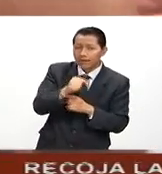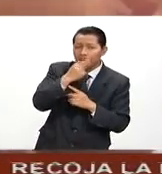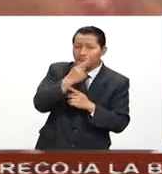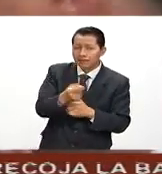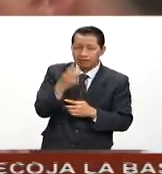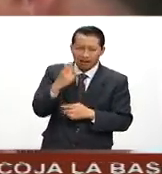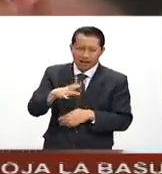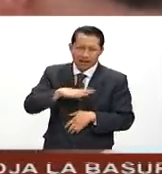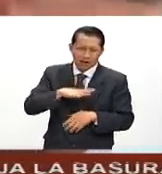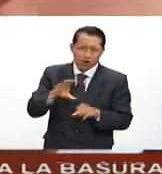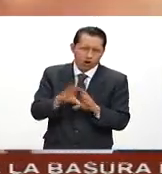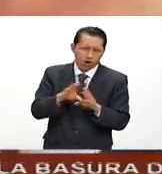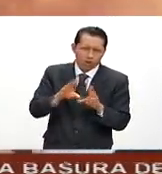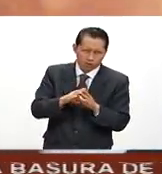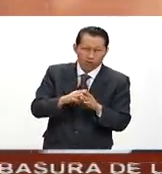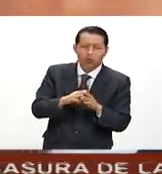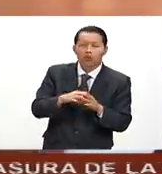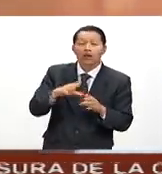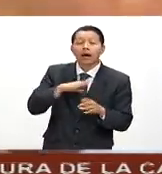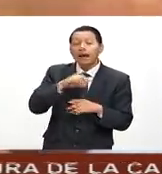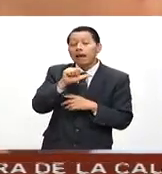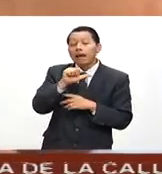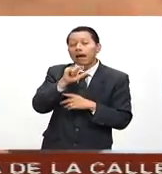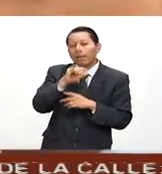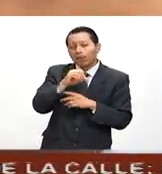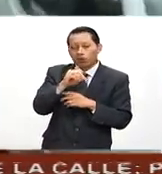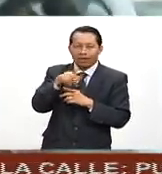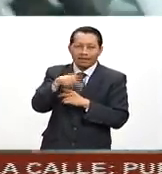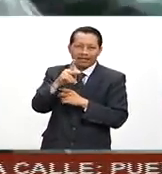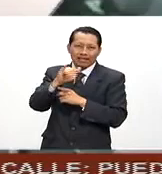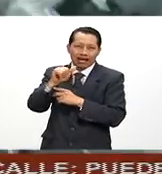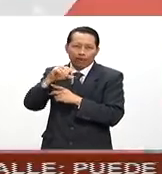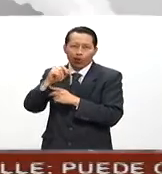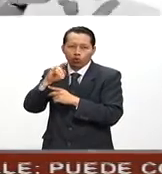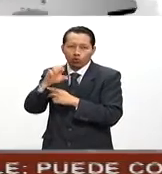otorgar estímulos de manera ilegal a la armadora coreana Kia Motors.